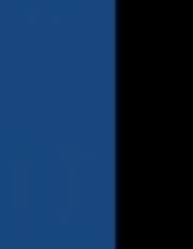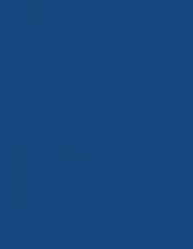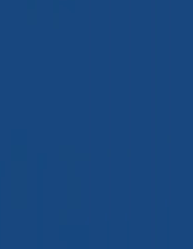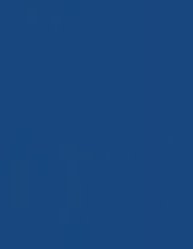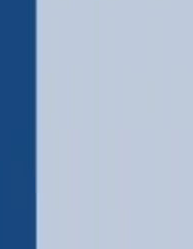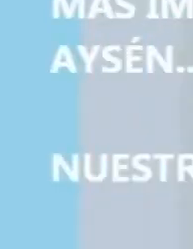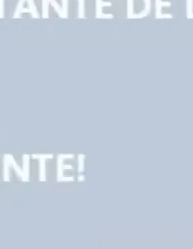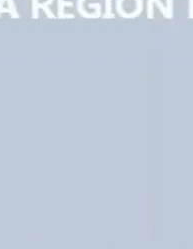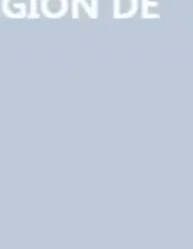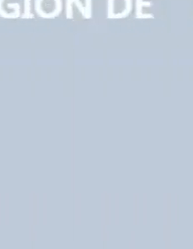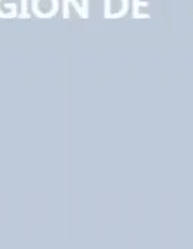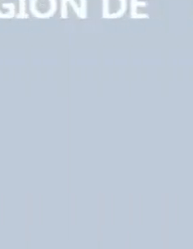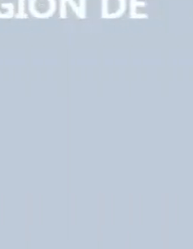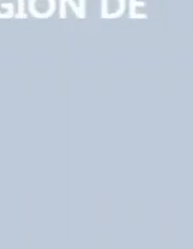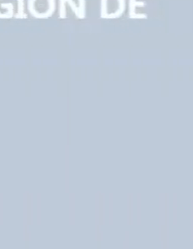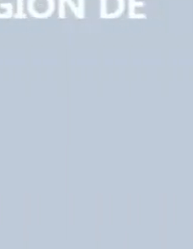histórico,